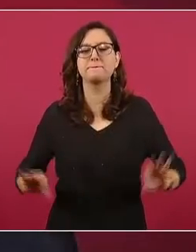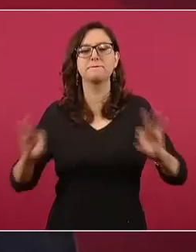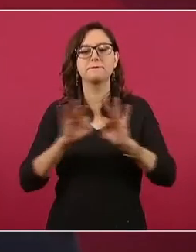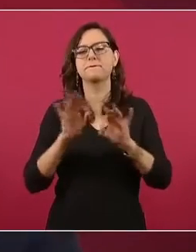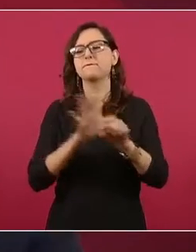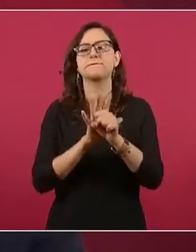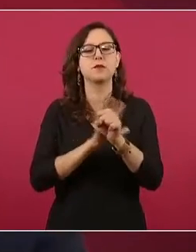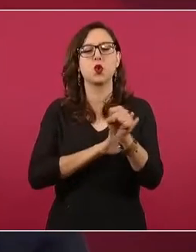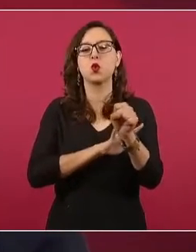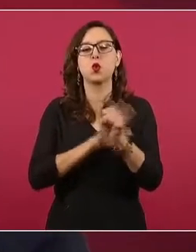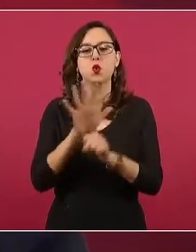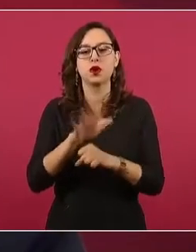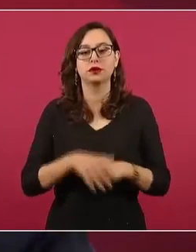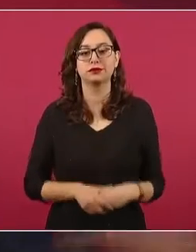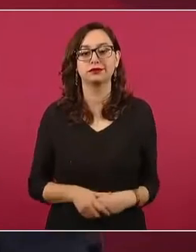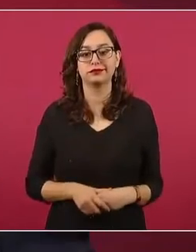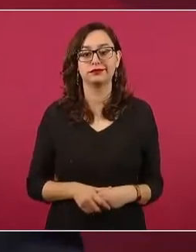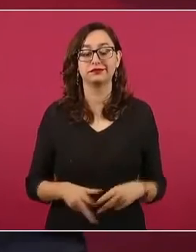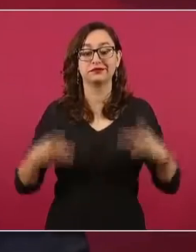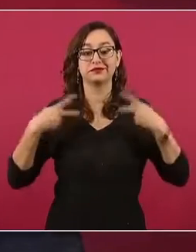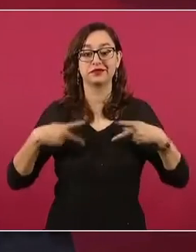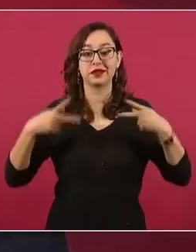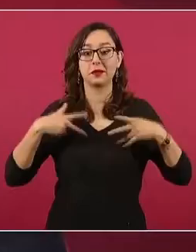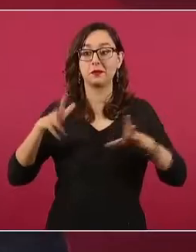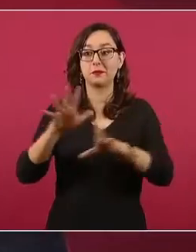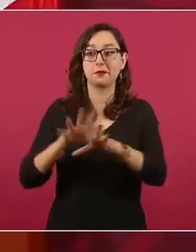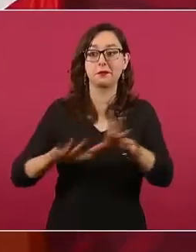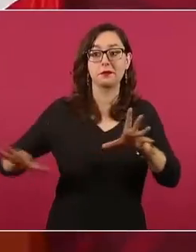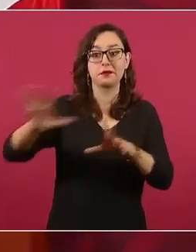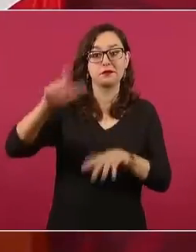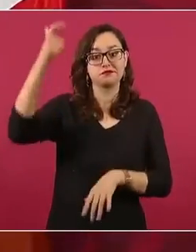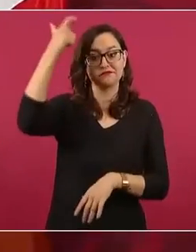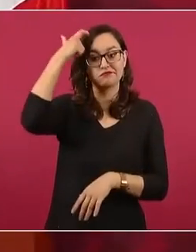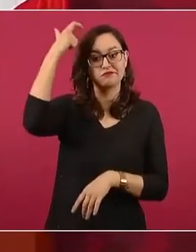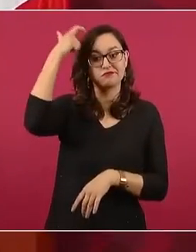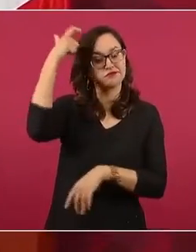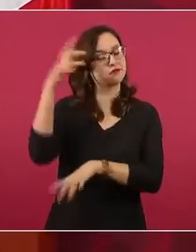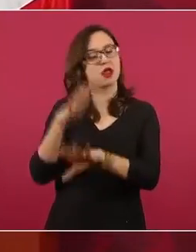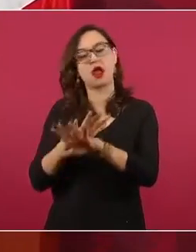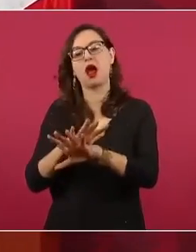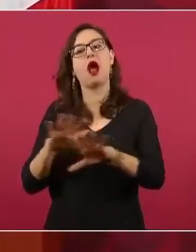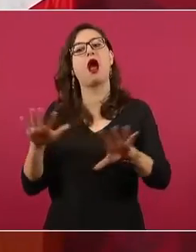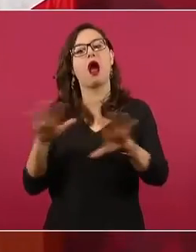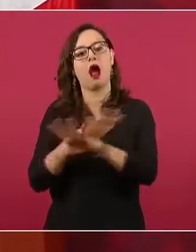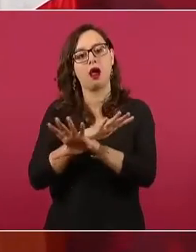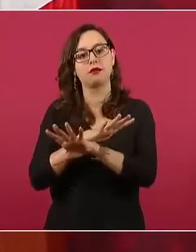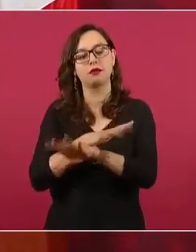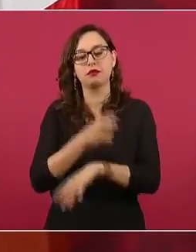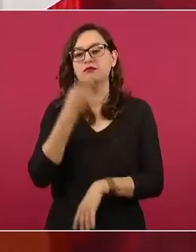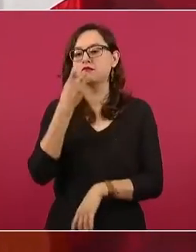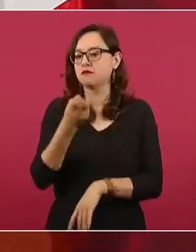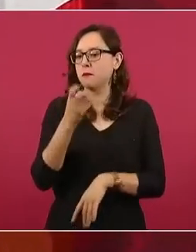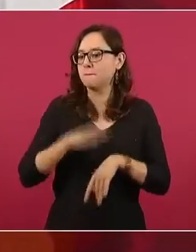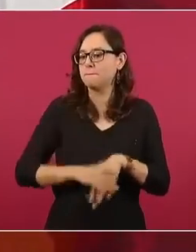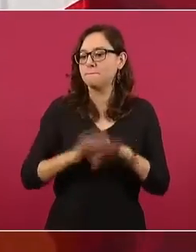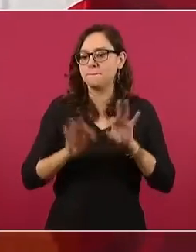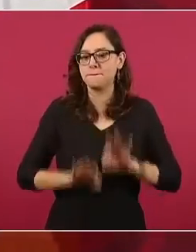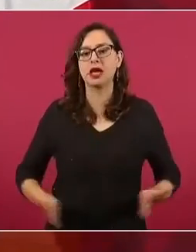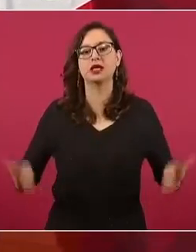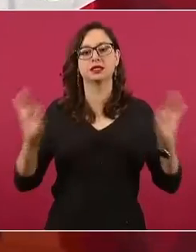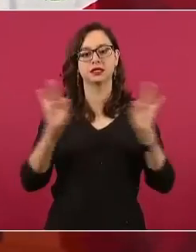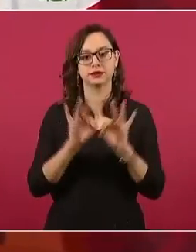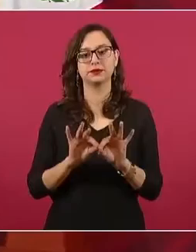cambio de mentalidad de nuestro pueblo, en